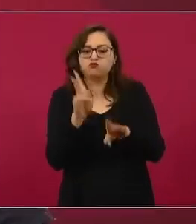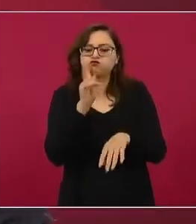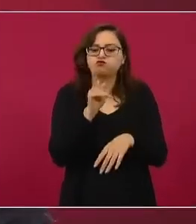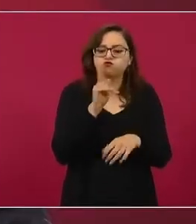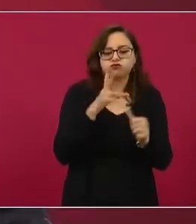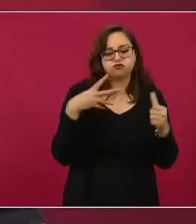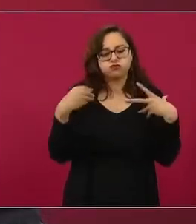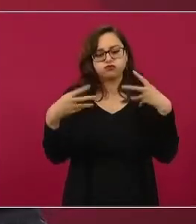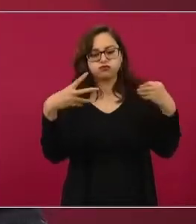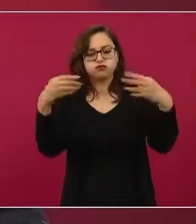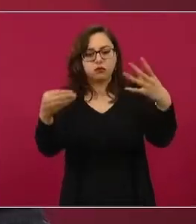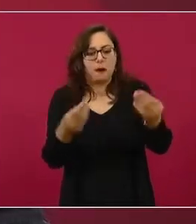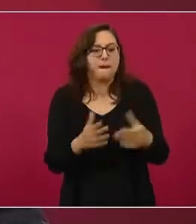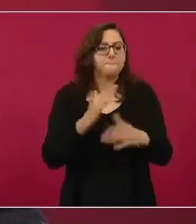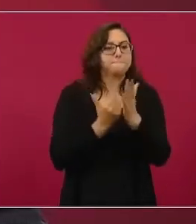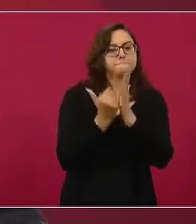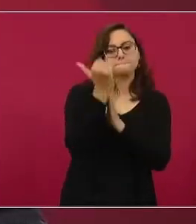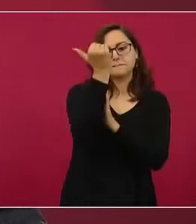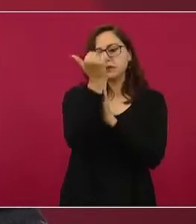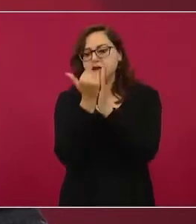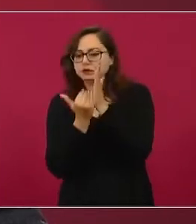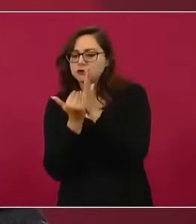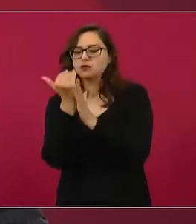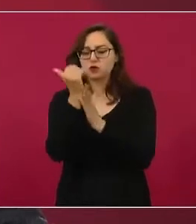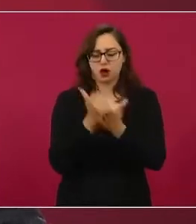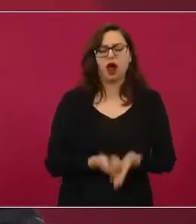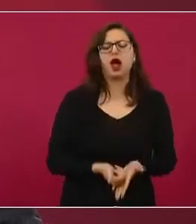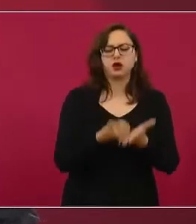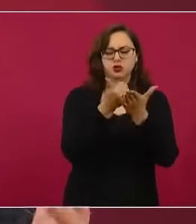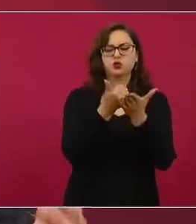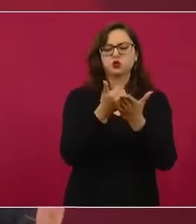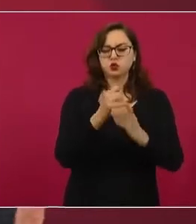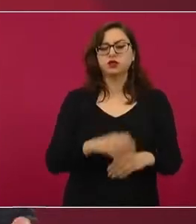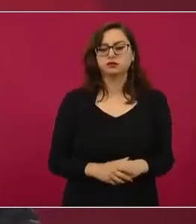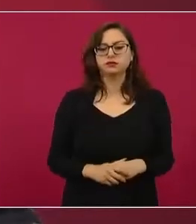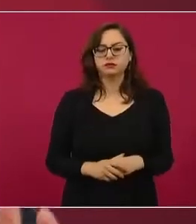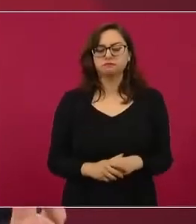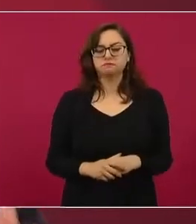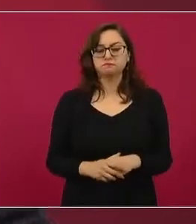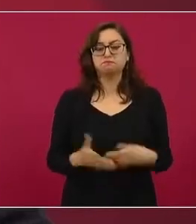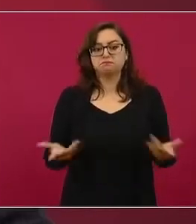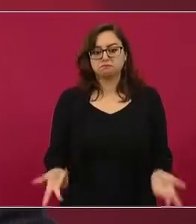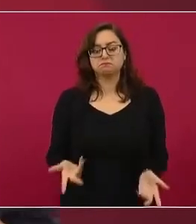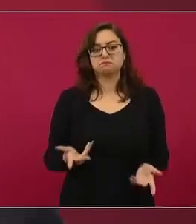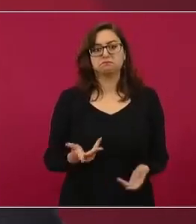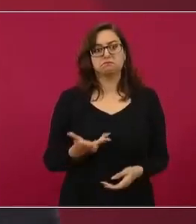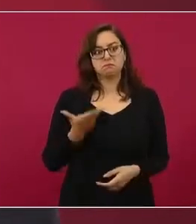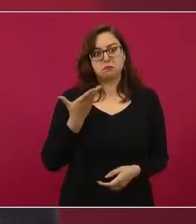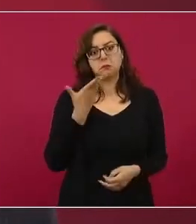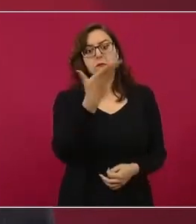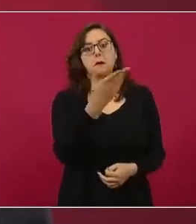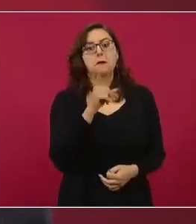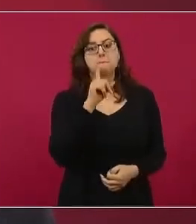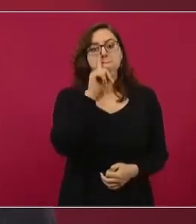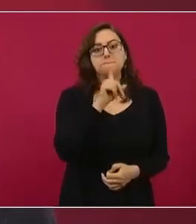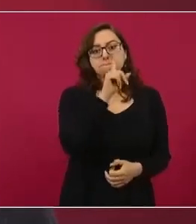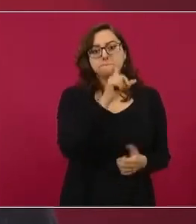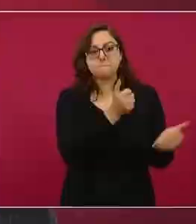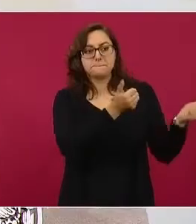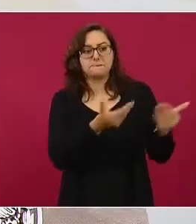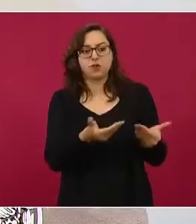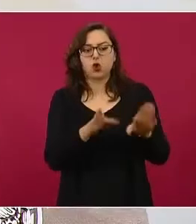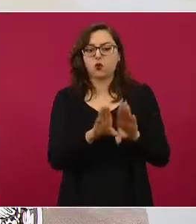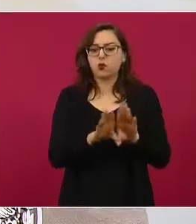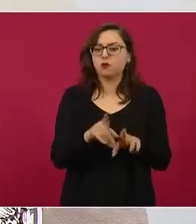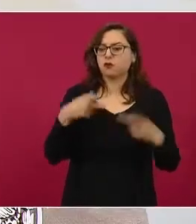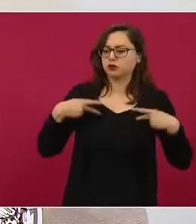velocidad se está propagando la enfermedad. Estas pruebas han sido ordenadas de acuerdo a la presencia de síntomas, de acuerdo a